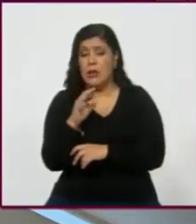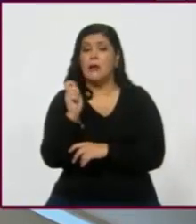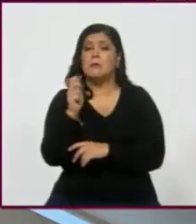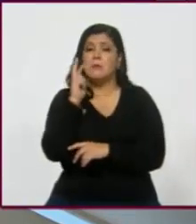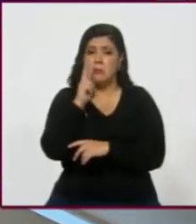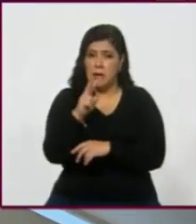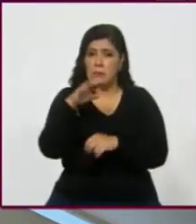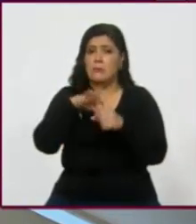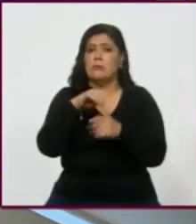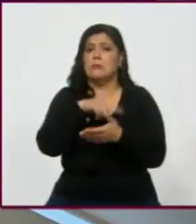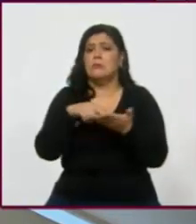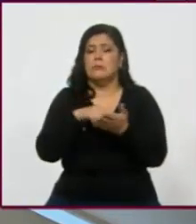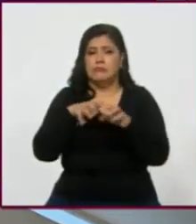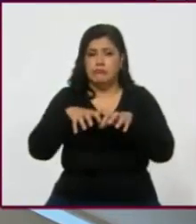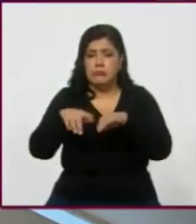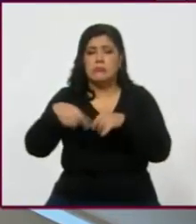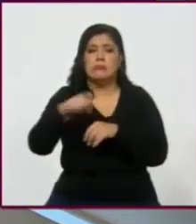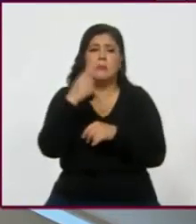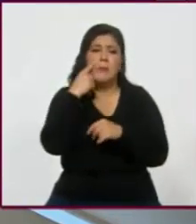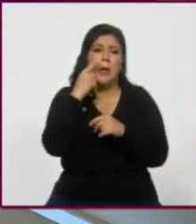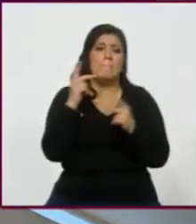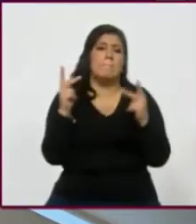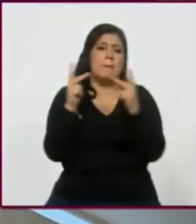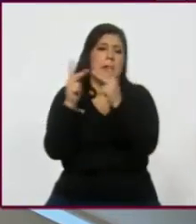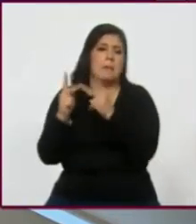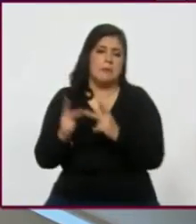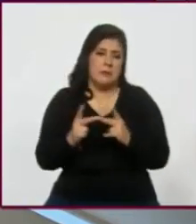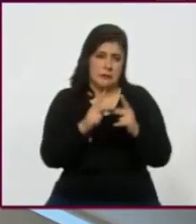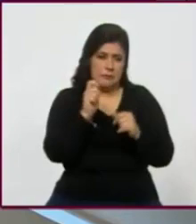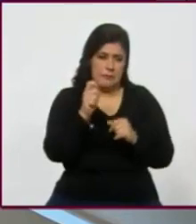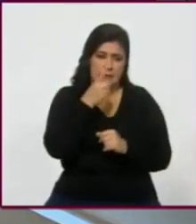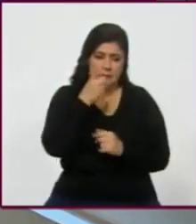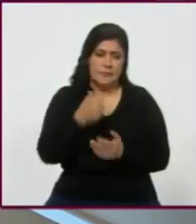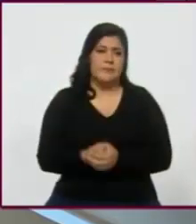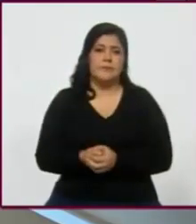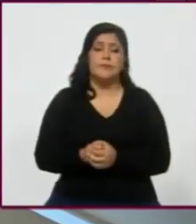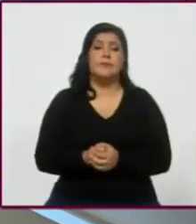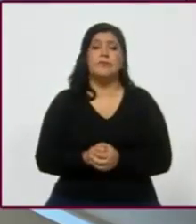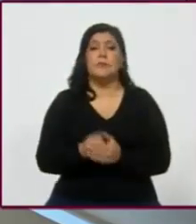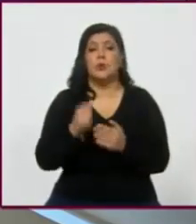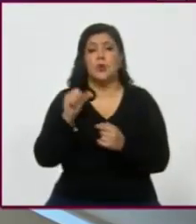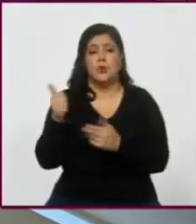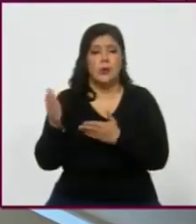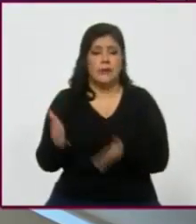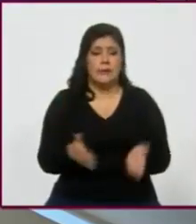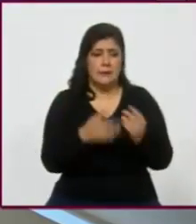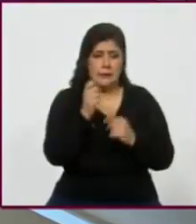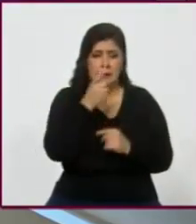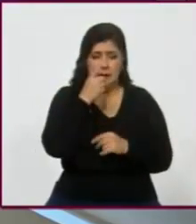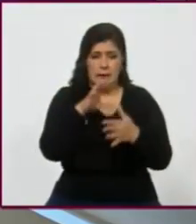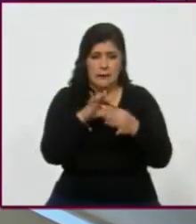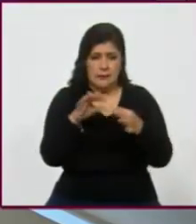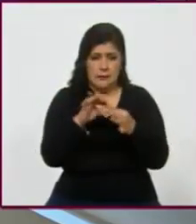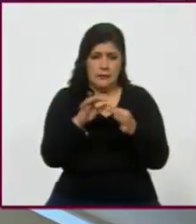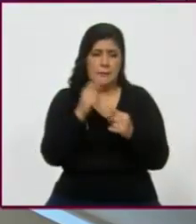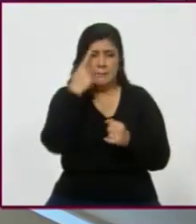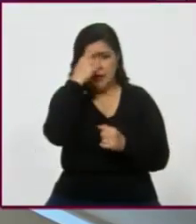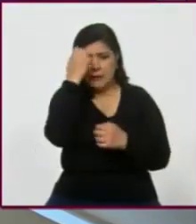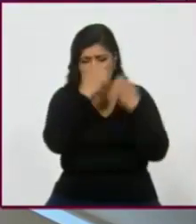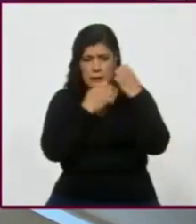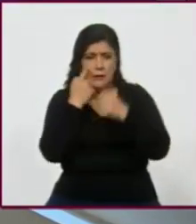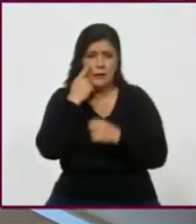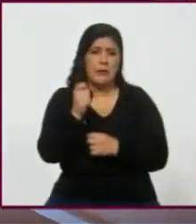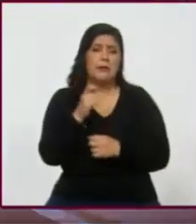en todas las variables. A ver, ¿qué más tenemos en El gráfico es, sí, nada más para revisar antes de pasar los